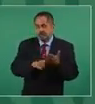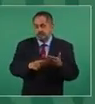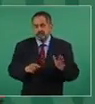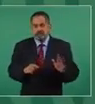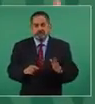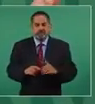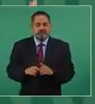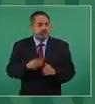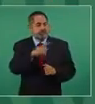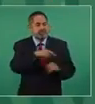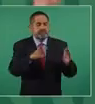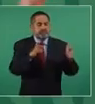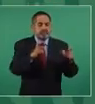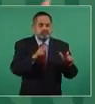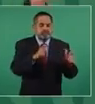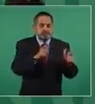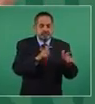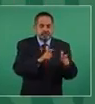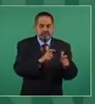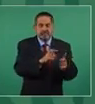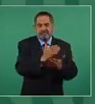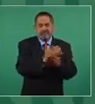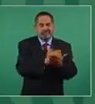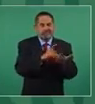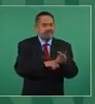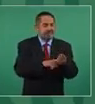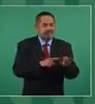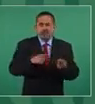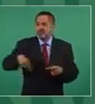y cada vez pierden más credibilidad.